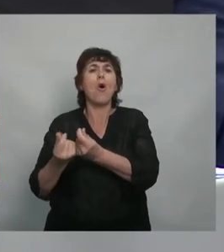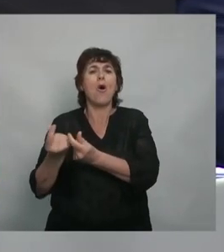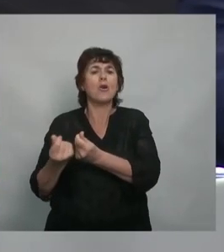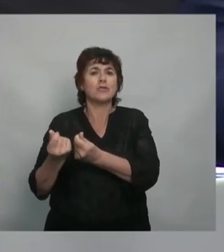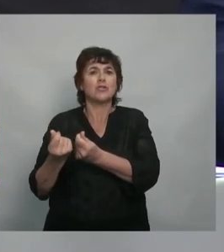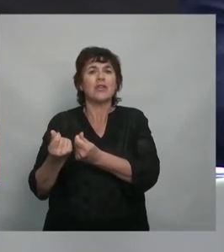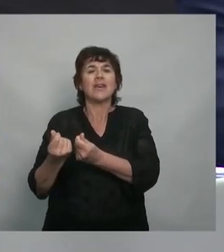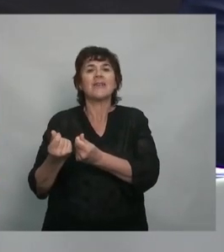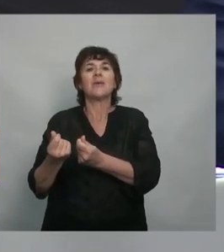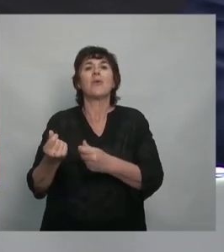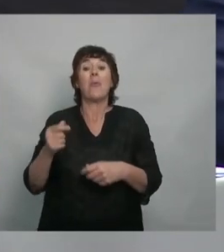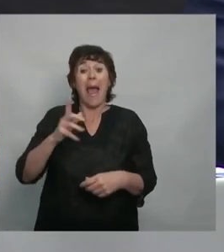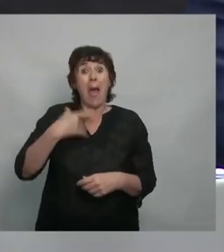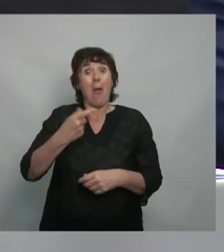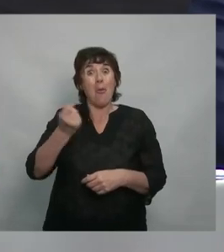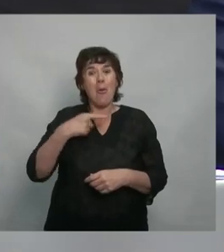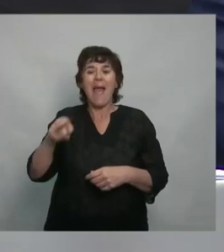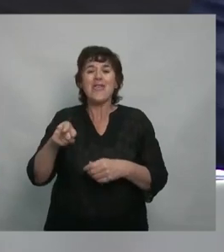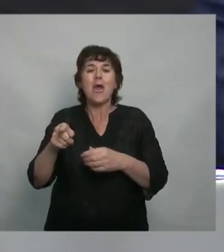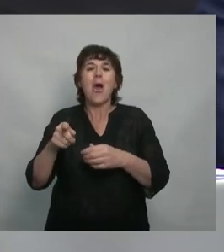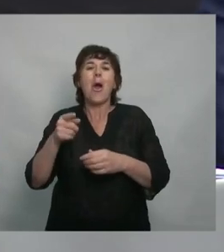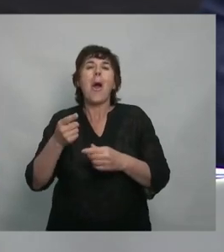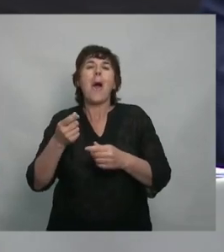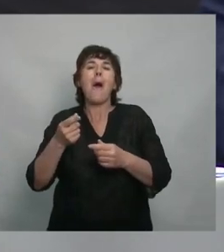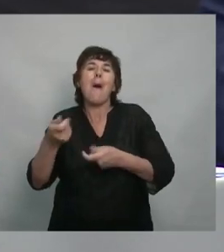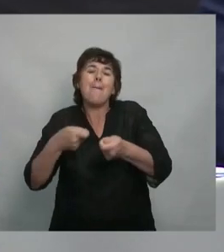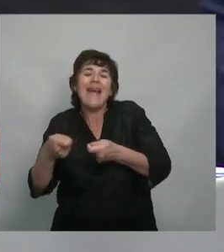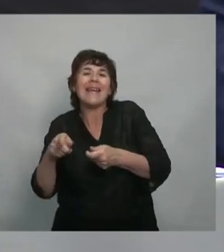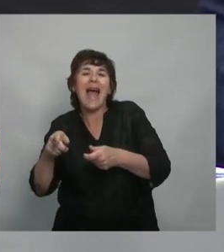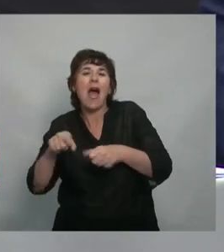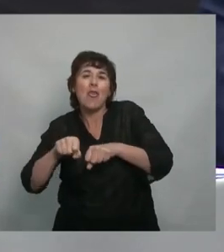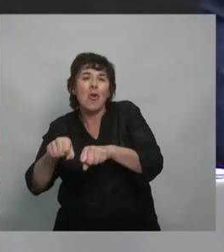¿Cuántos de esos dueños de mercaditos de barrio, supermercados,